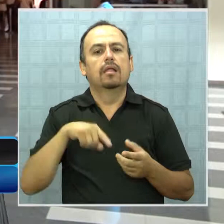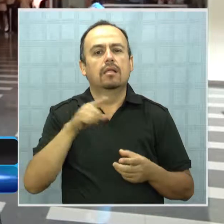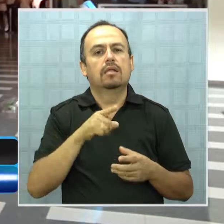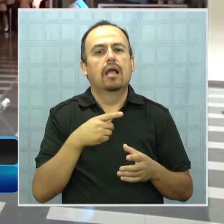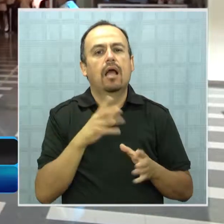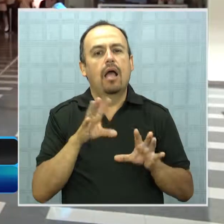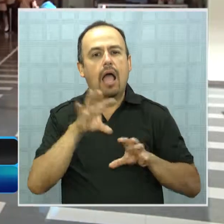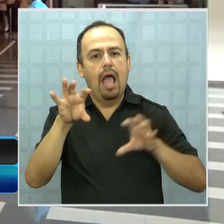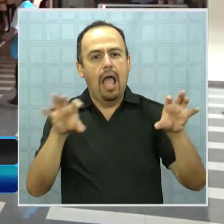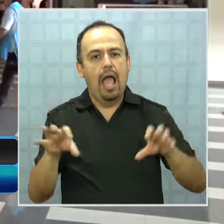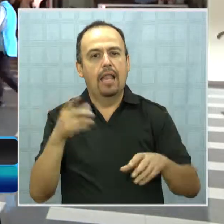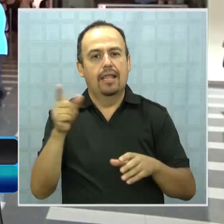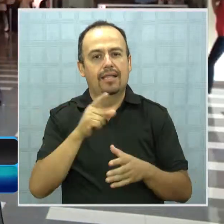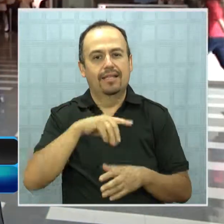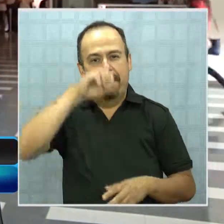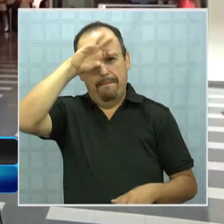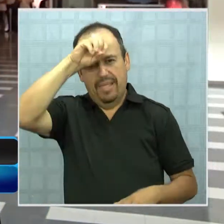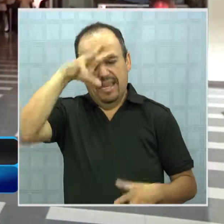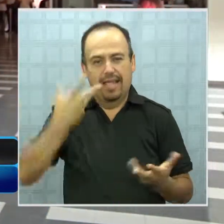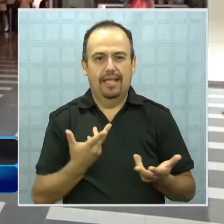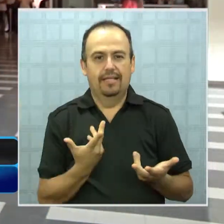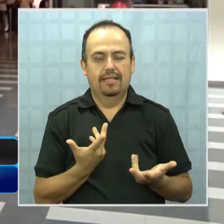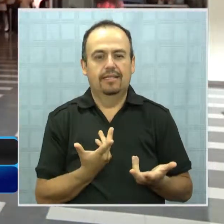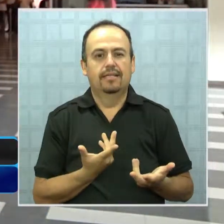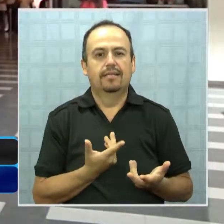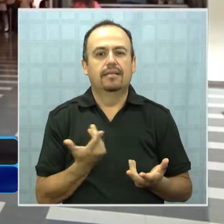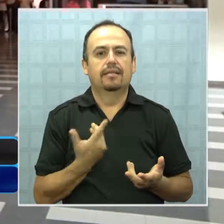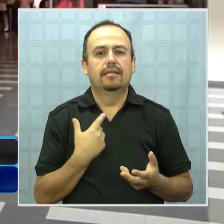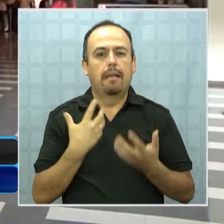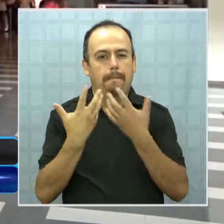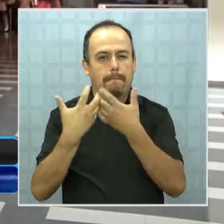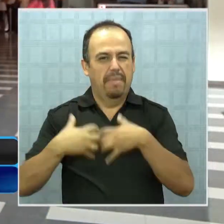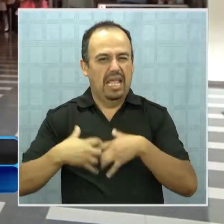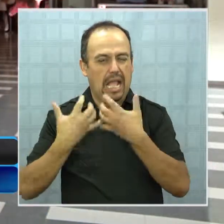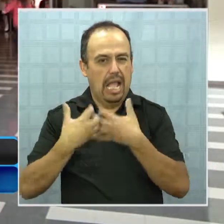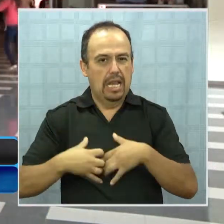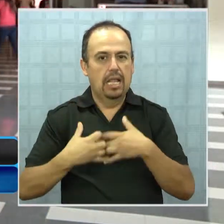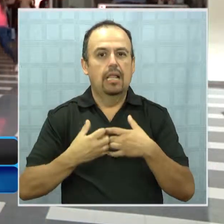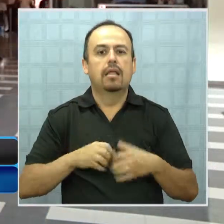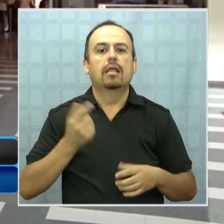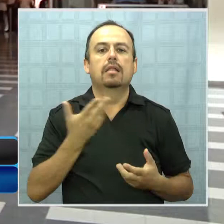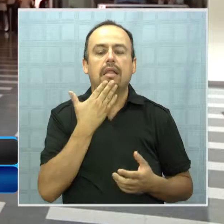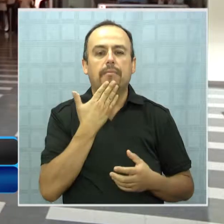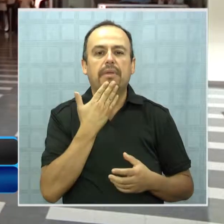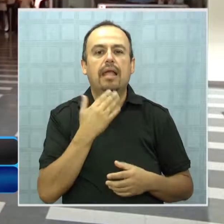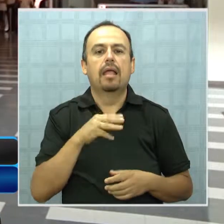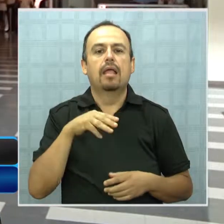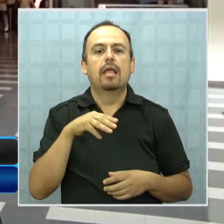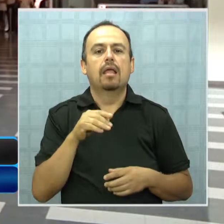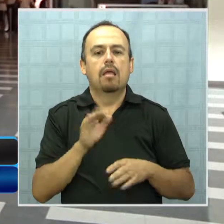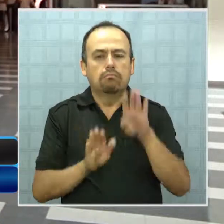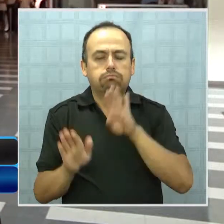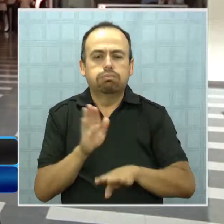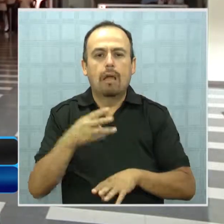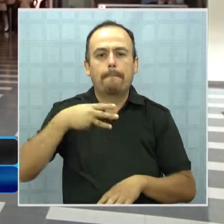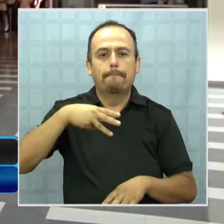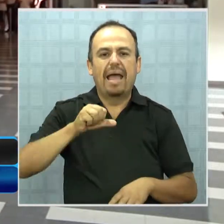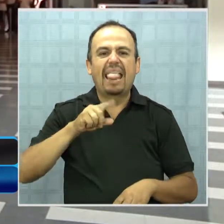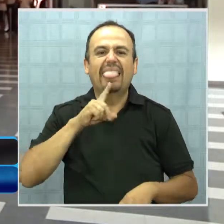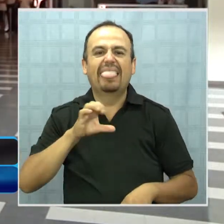relacionadas con este sector económico, como el área de mecánica y mantenimiento industrial y también